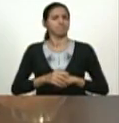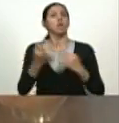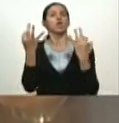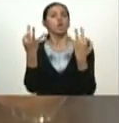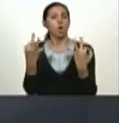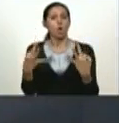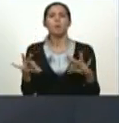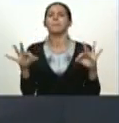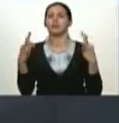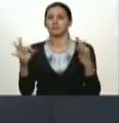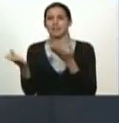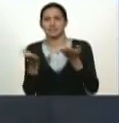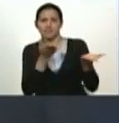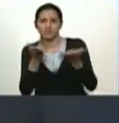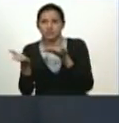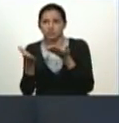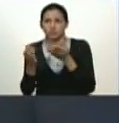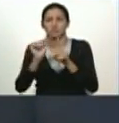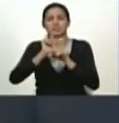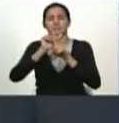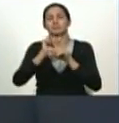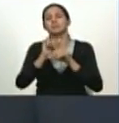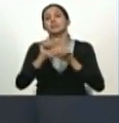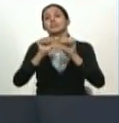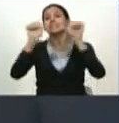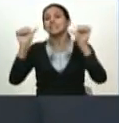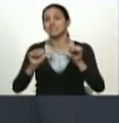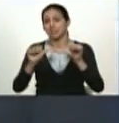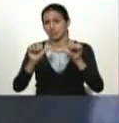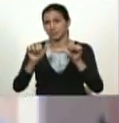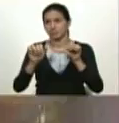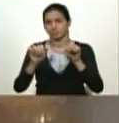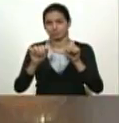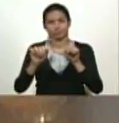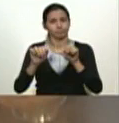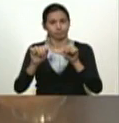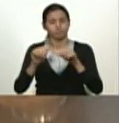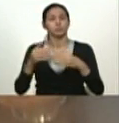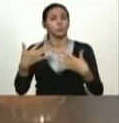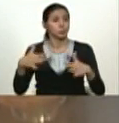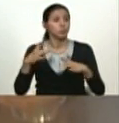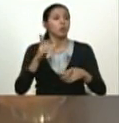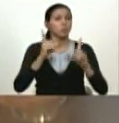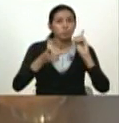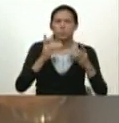sistema y cuidando el sistema eléctrico de cuánto sabotaje que hay por ahí